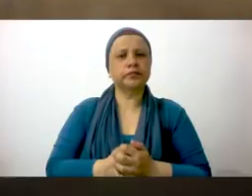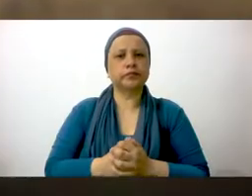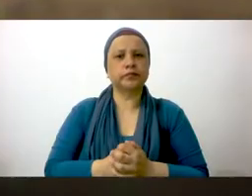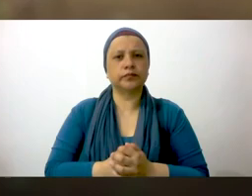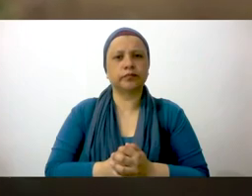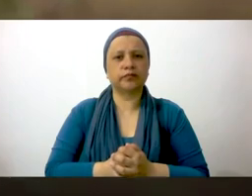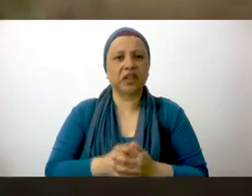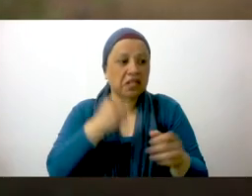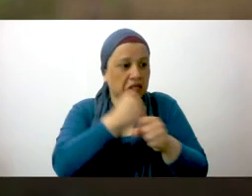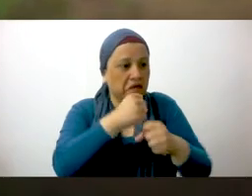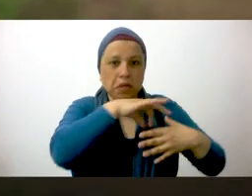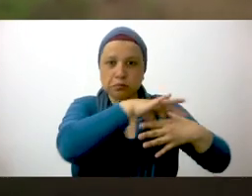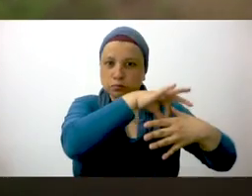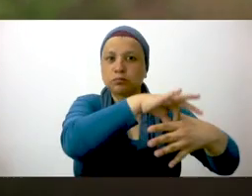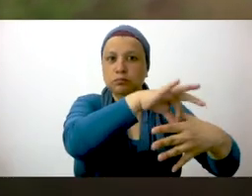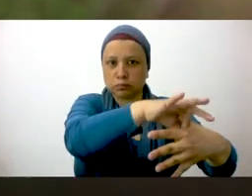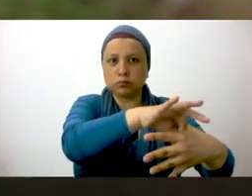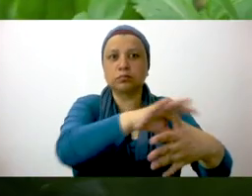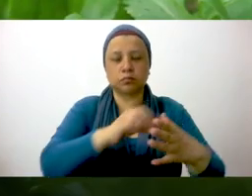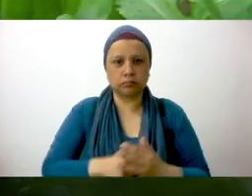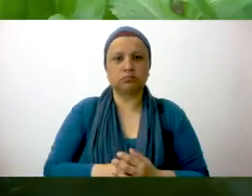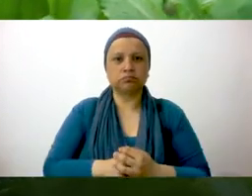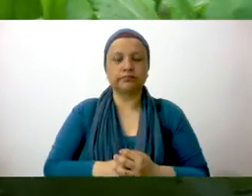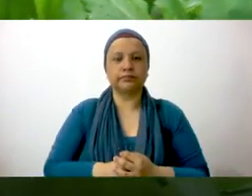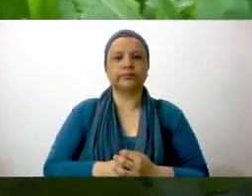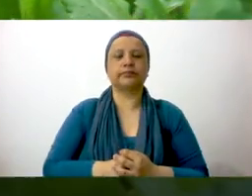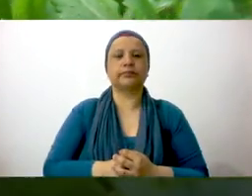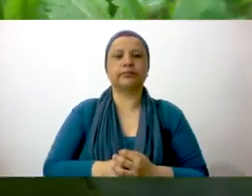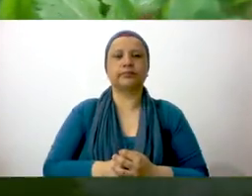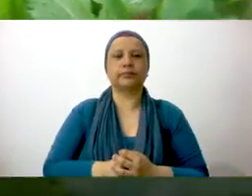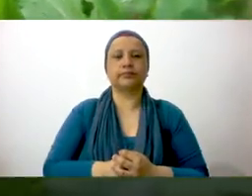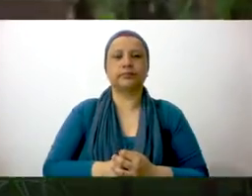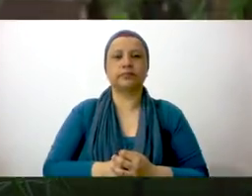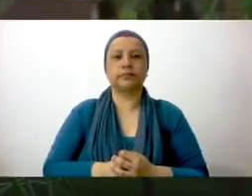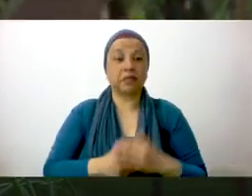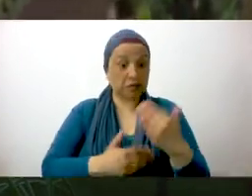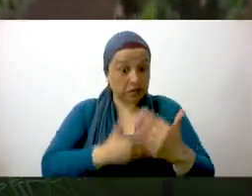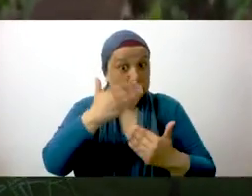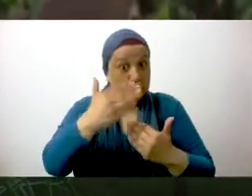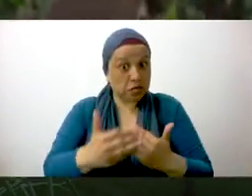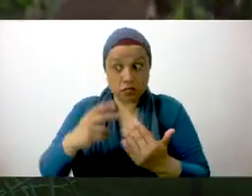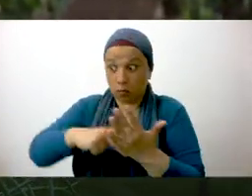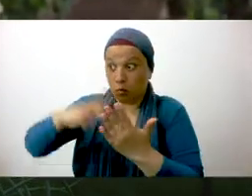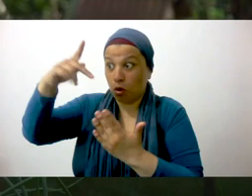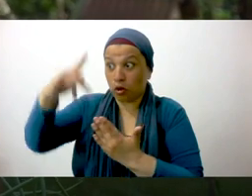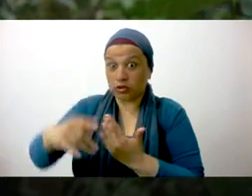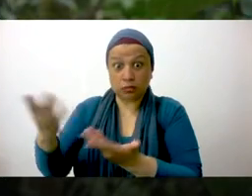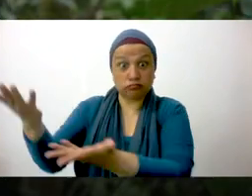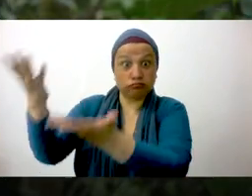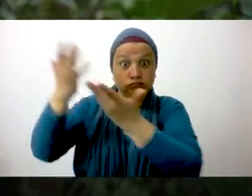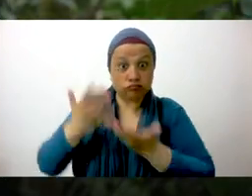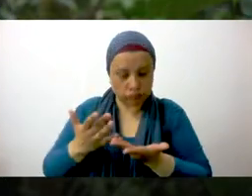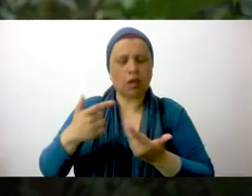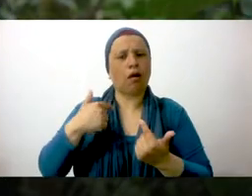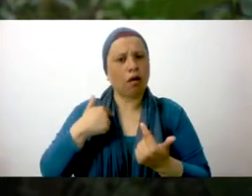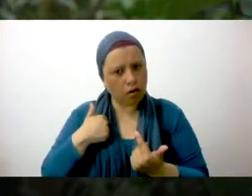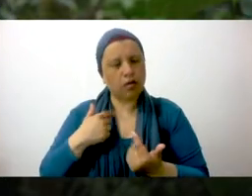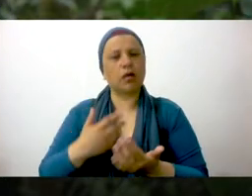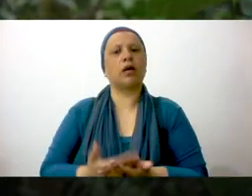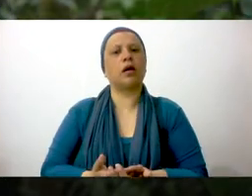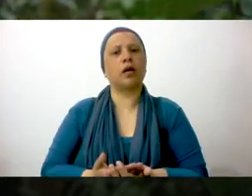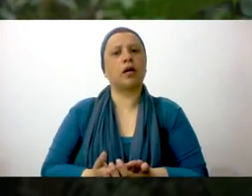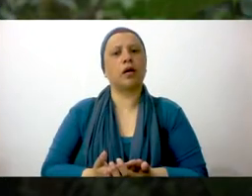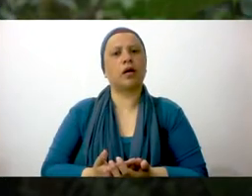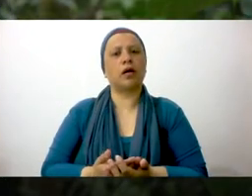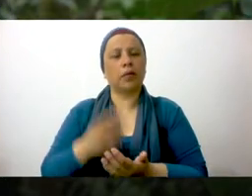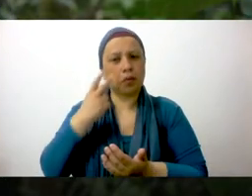de cómo era trabajar las huertas que fue en lo que trabajamos. Luego, después del proyecto,